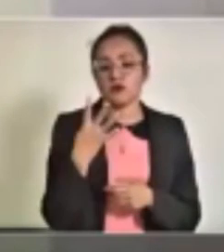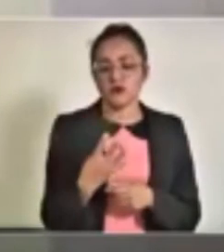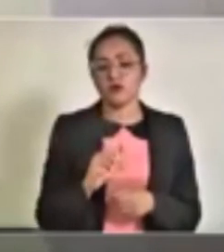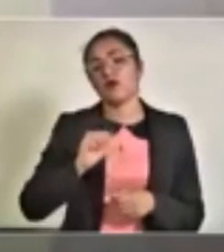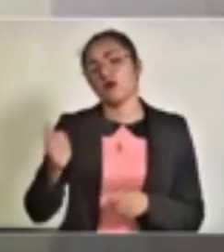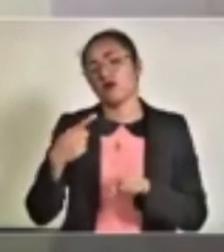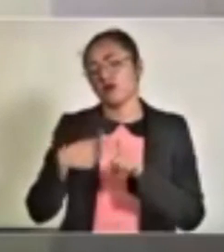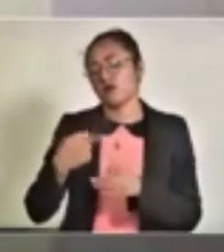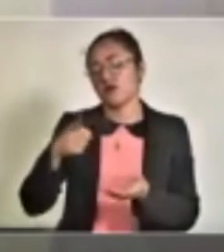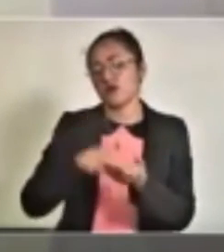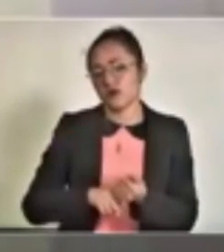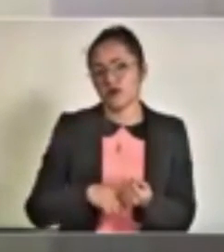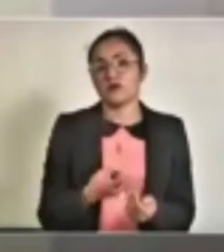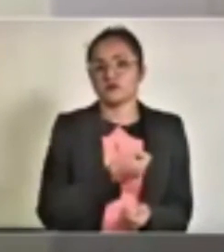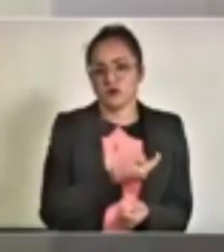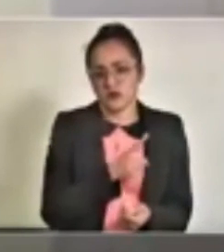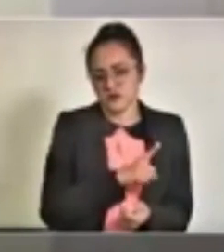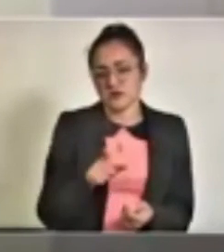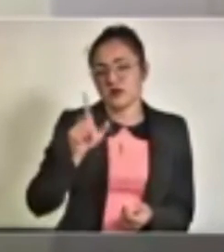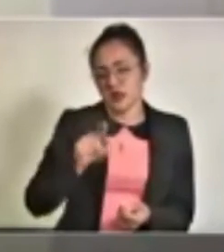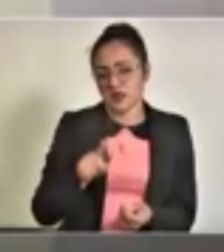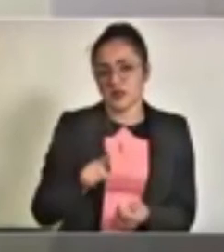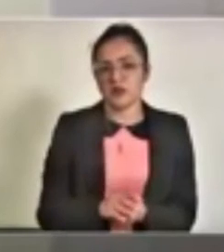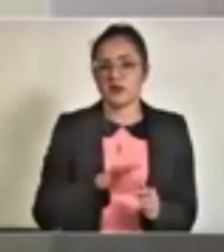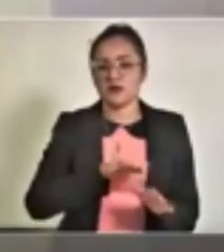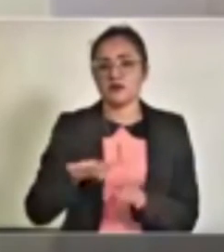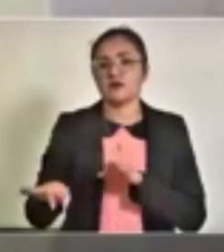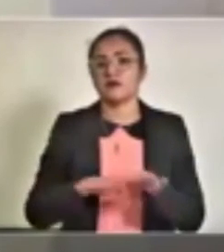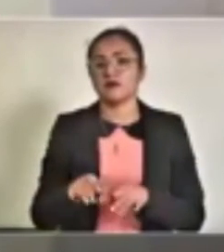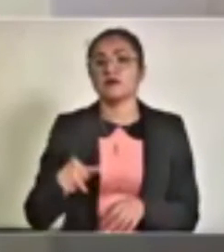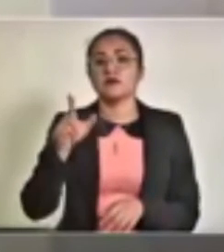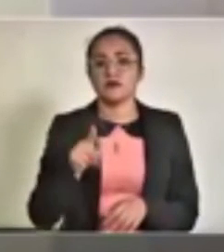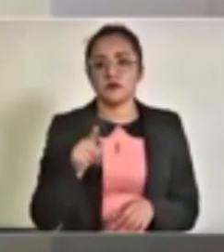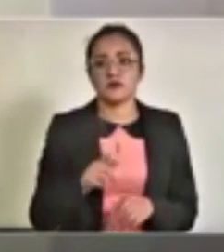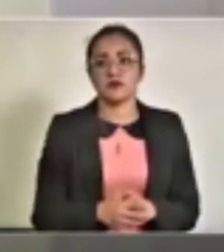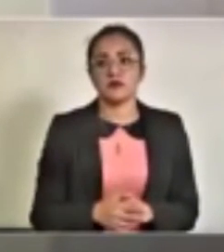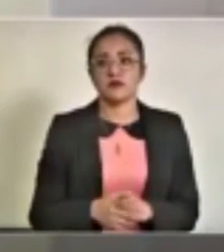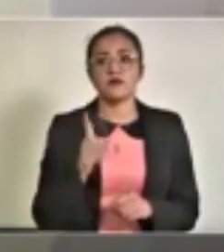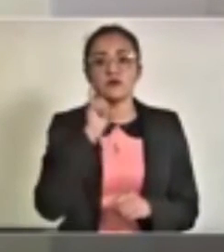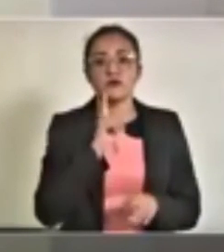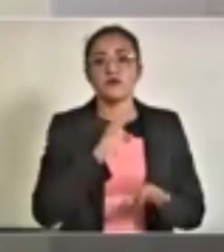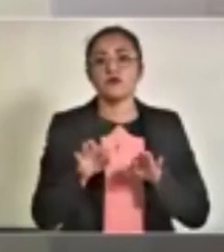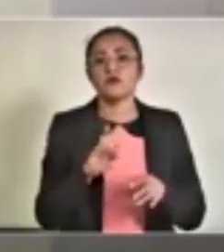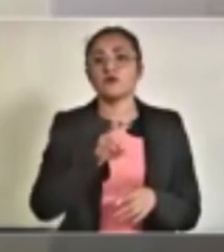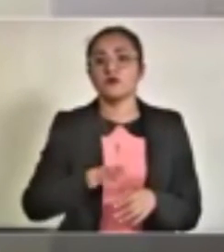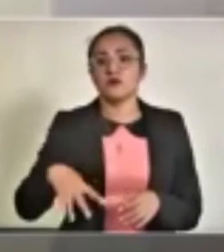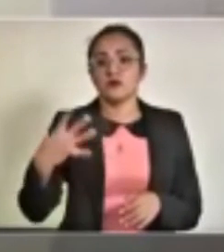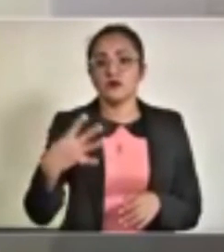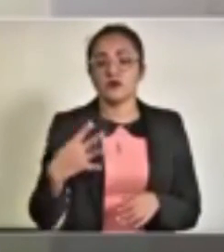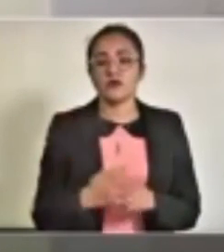otros profesionales de la salud 70 y de empleados tenemos 70, amas de casa 214,